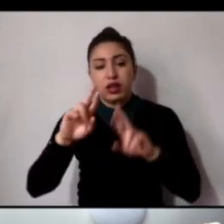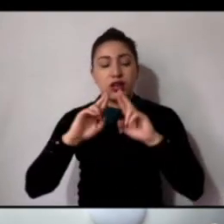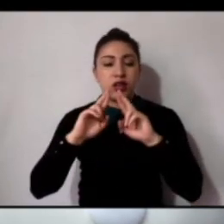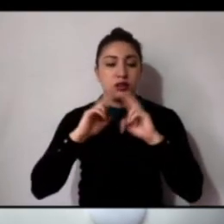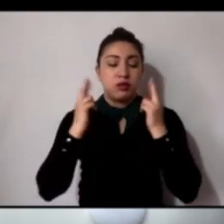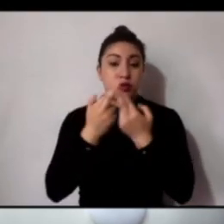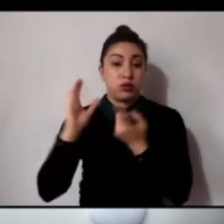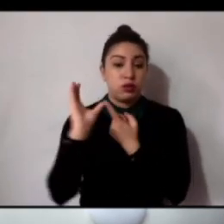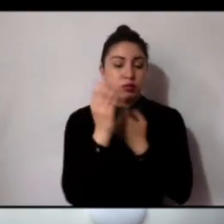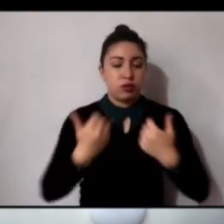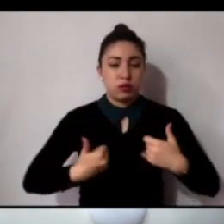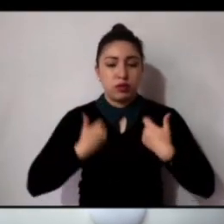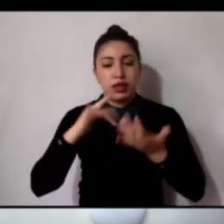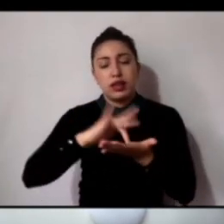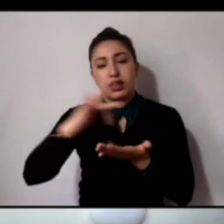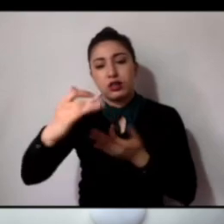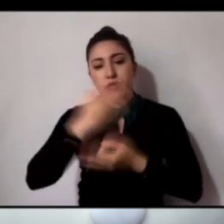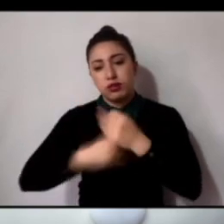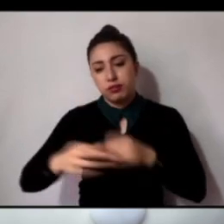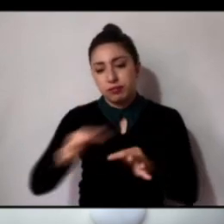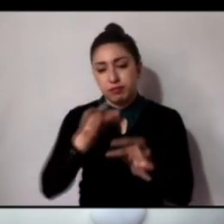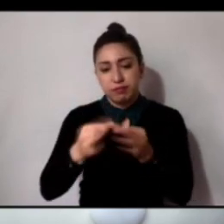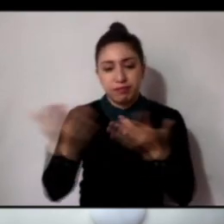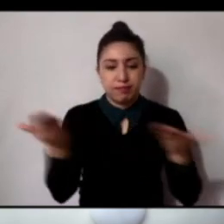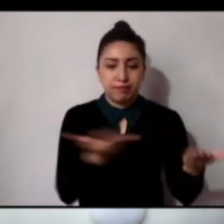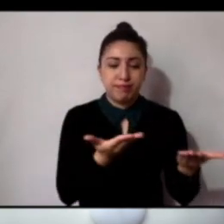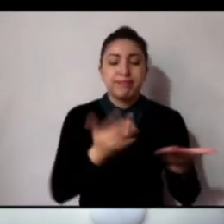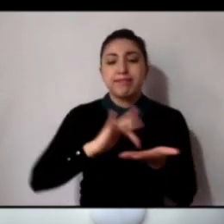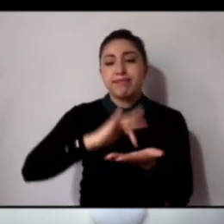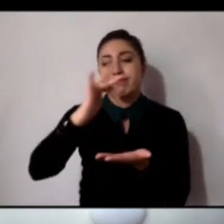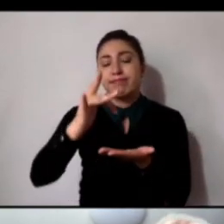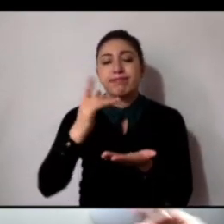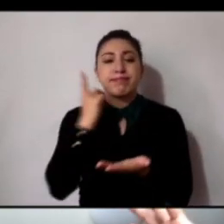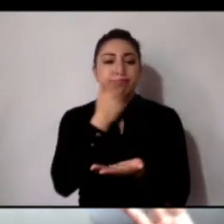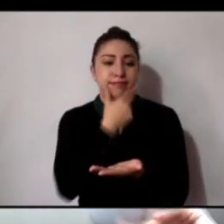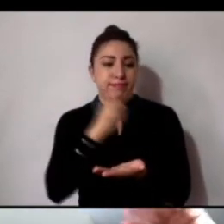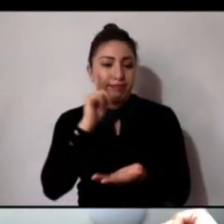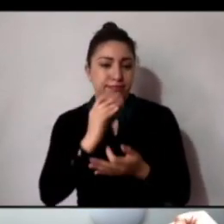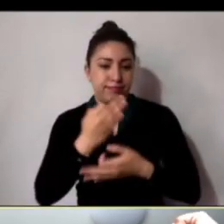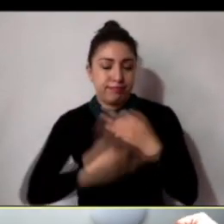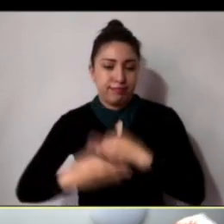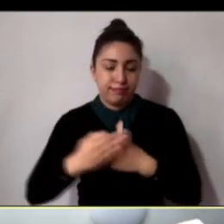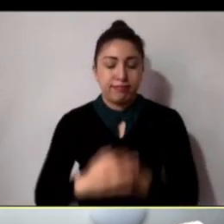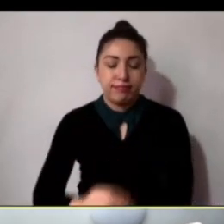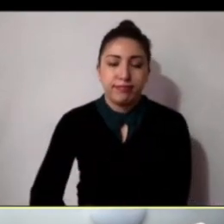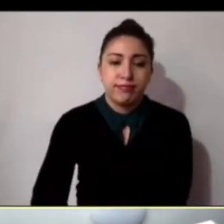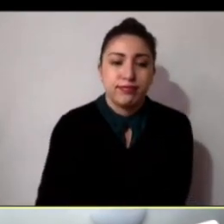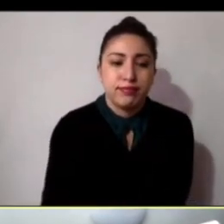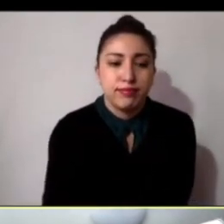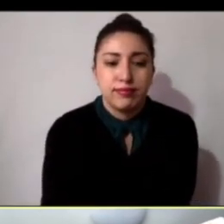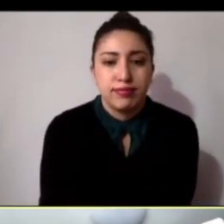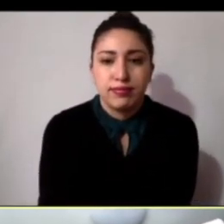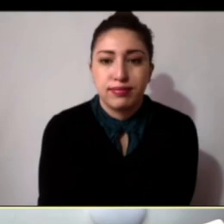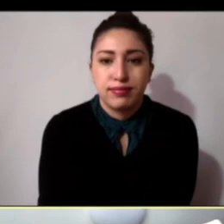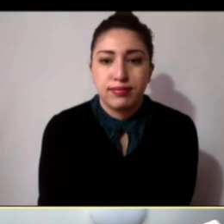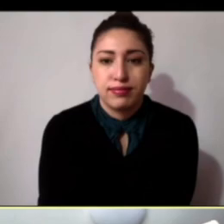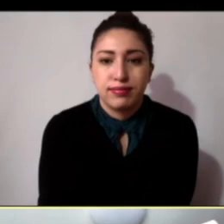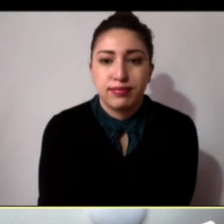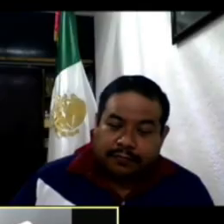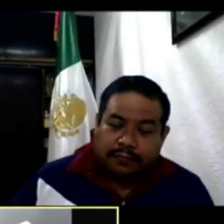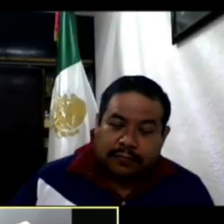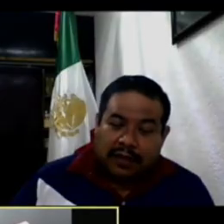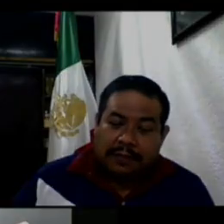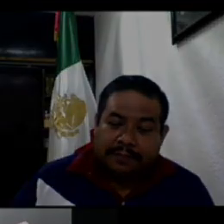Agradezco su asistencia a todas y todos. Muchísimas gracias, diputados. Nos vemos, compañeros. Gracias. Hasta luego.